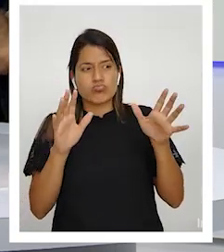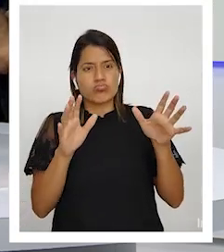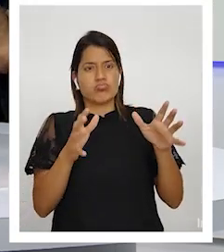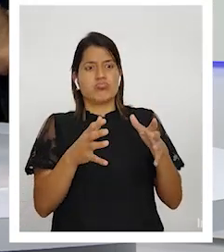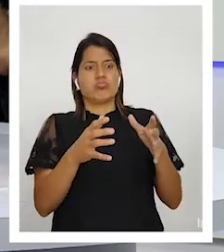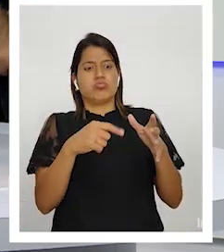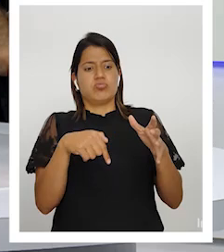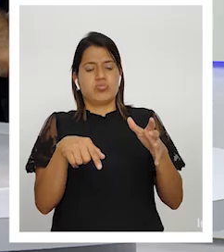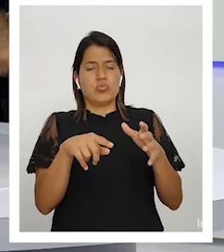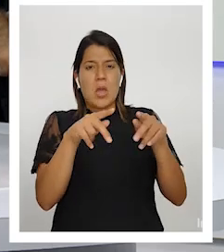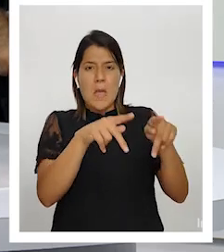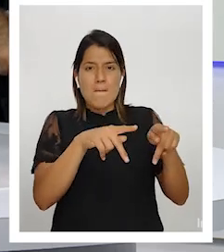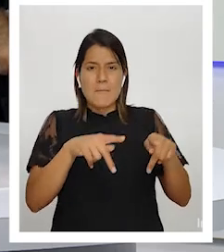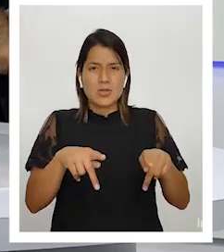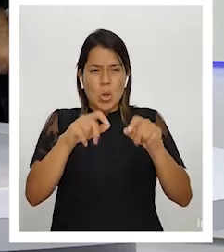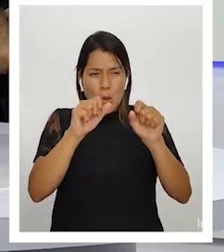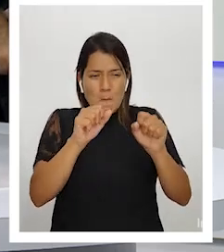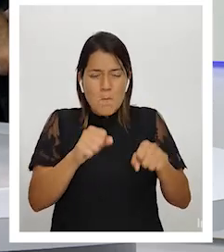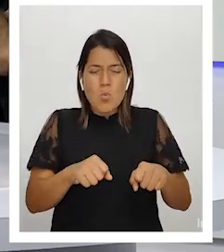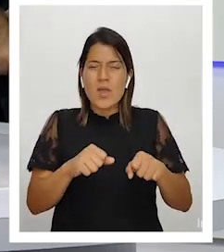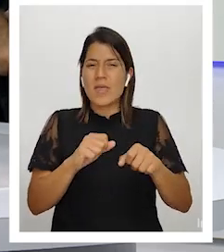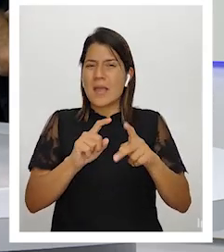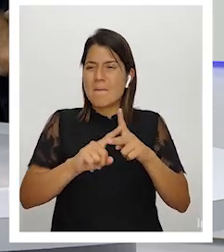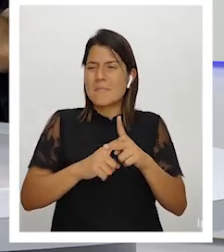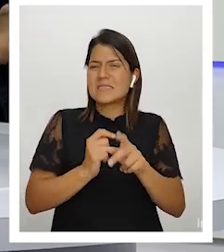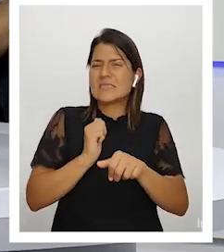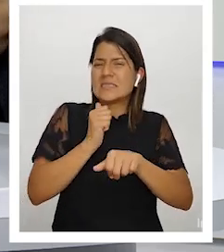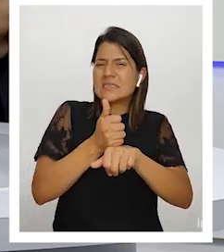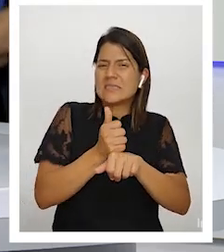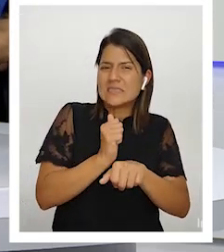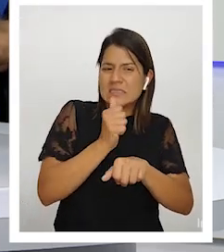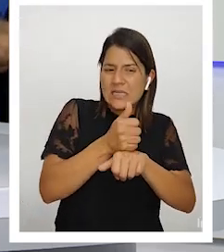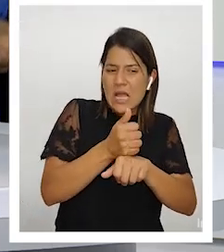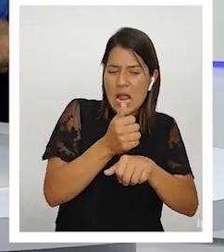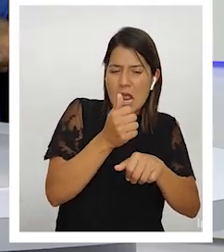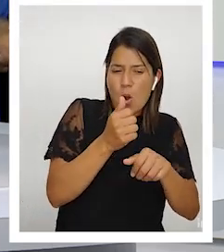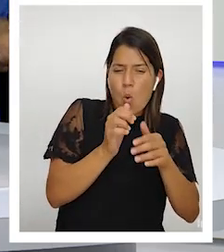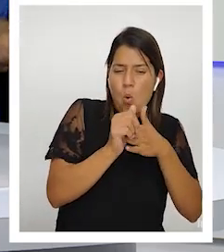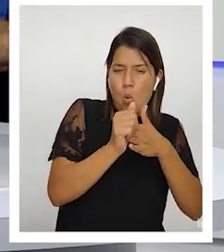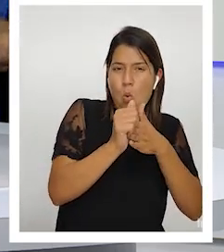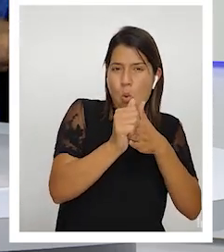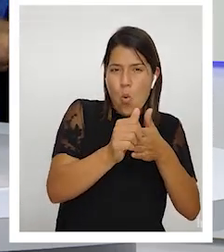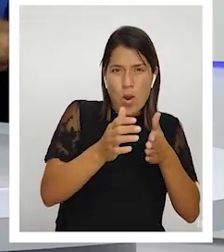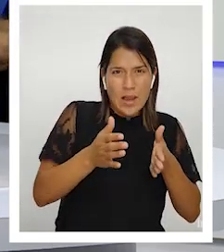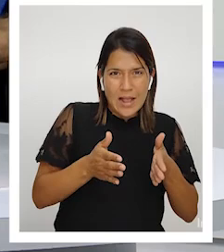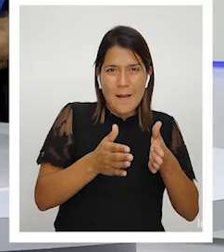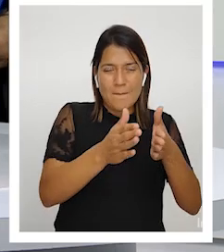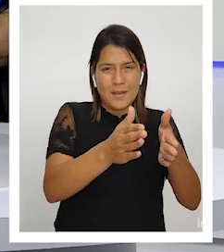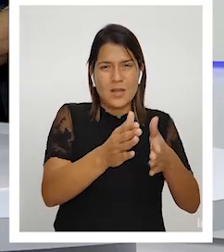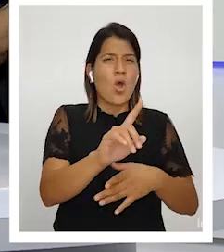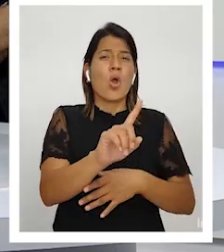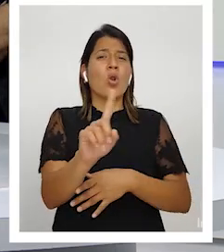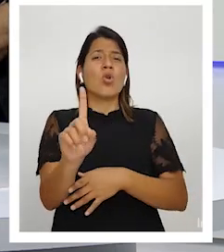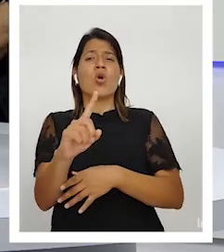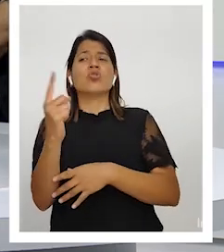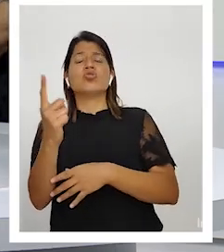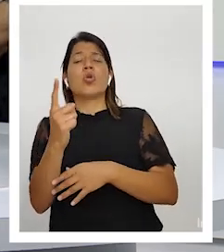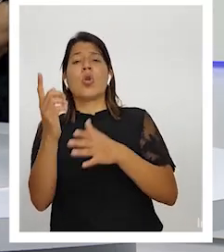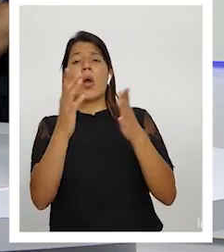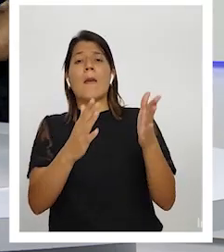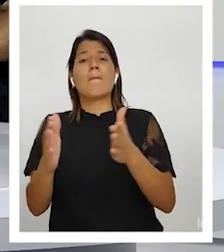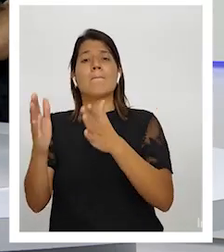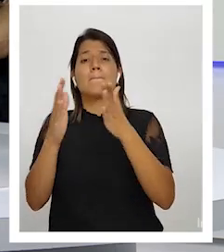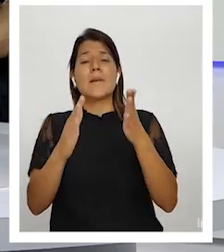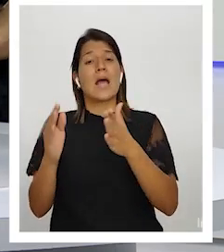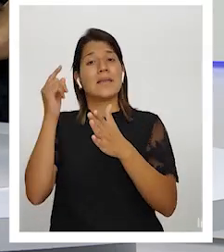que puedan ir marcando marcando esta ruta que no sea solamente el plan de gobierno del gobierno de